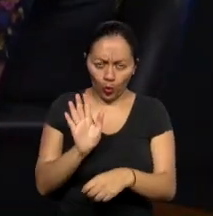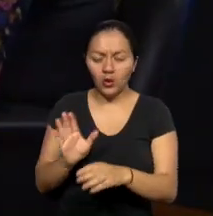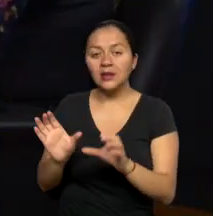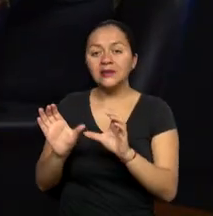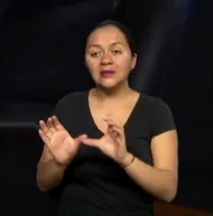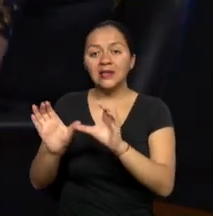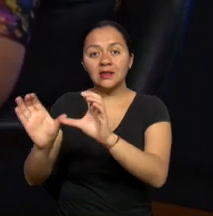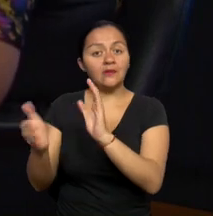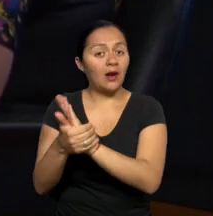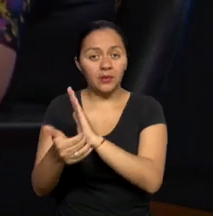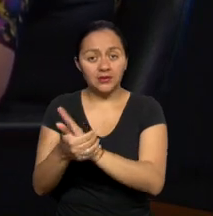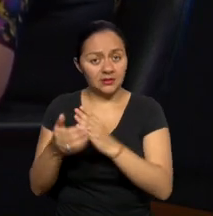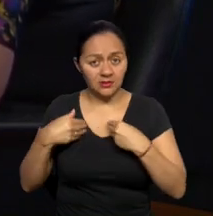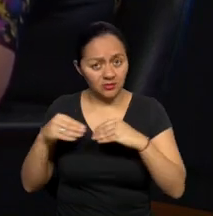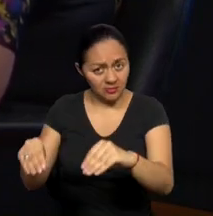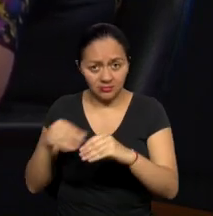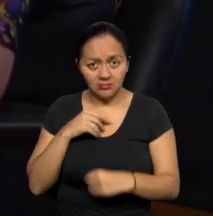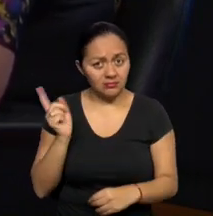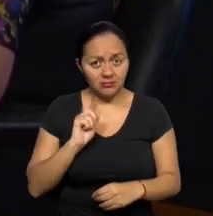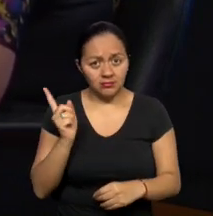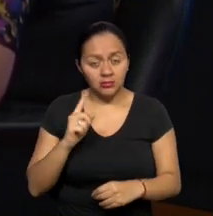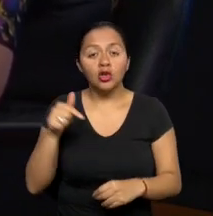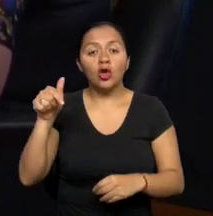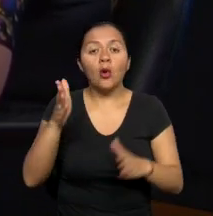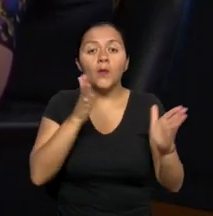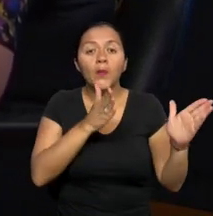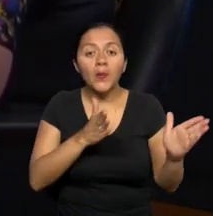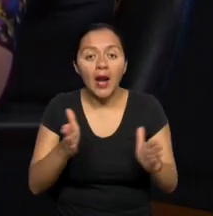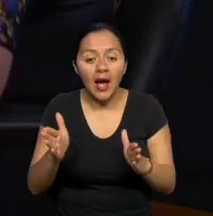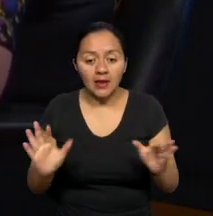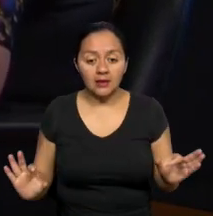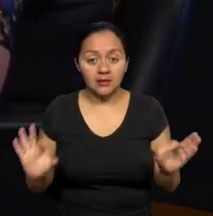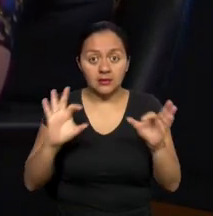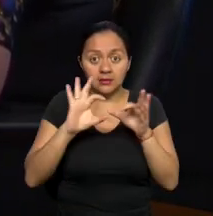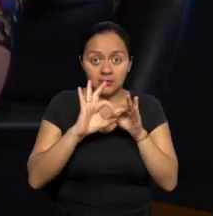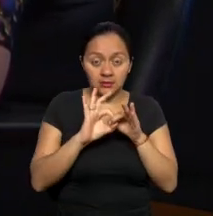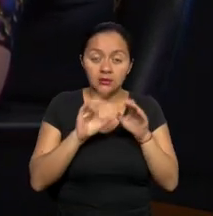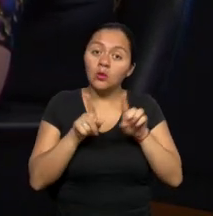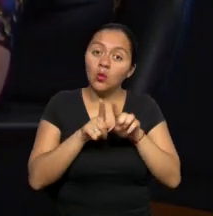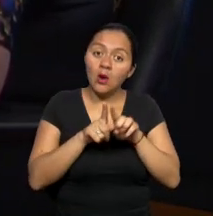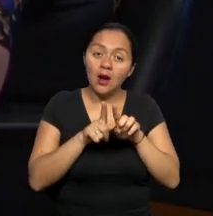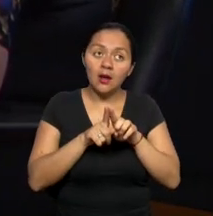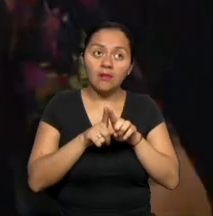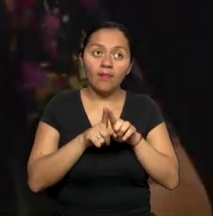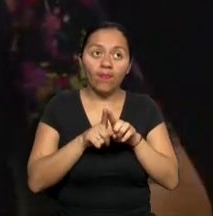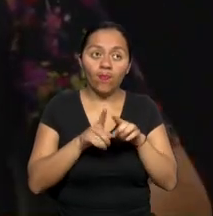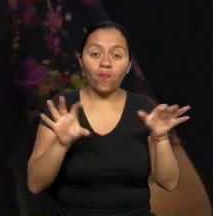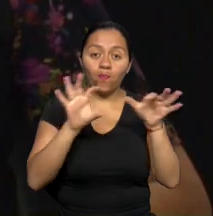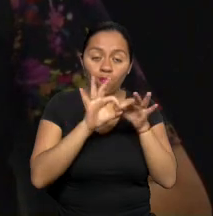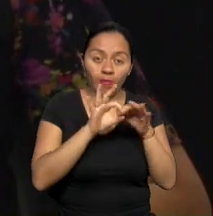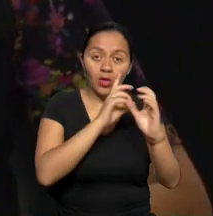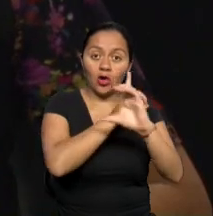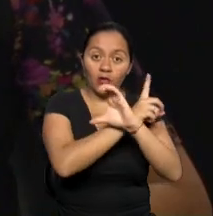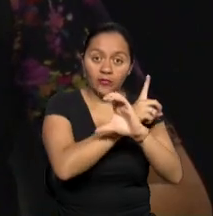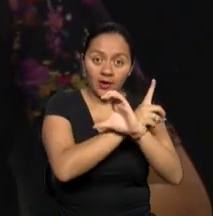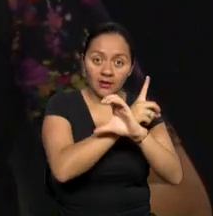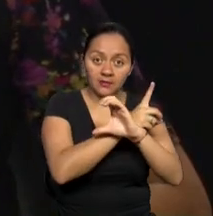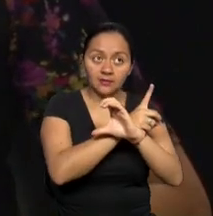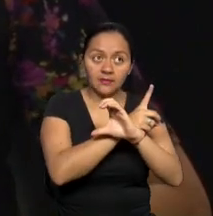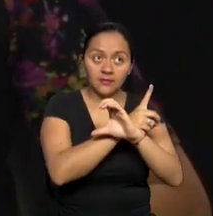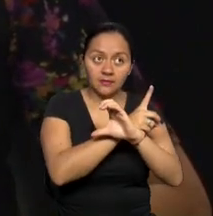capacitando. Lo que nosotros hicimos es diseñar conjuntamente con CONADIS y